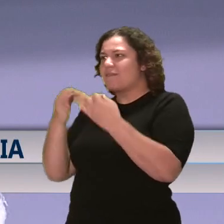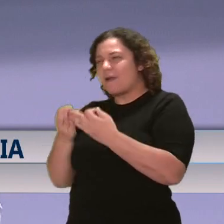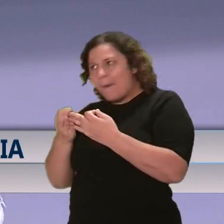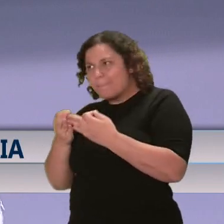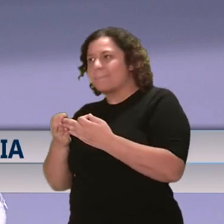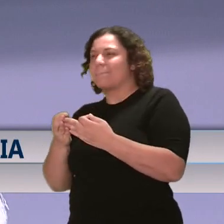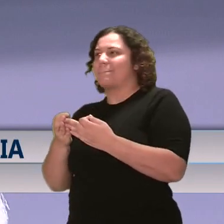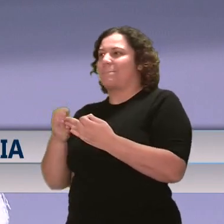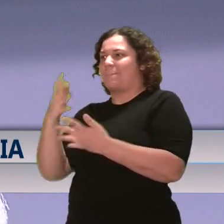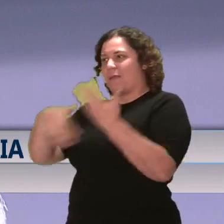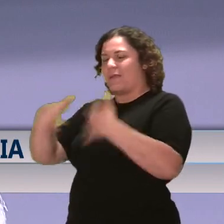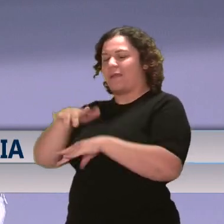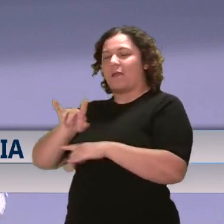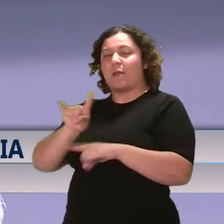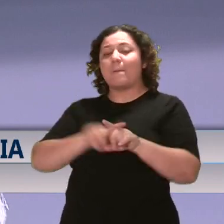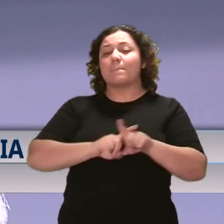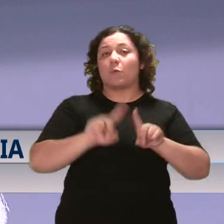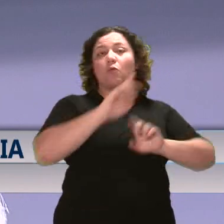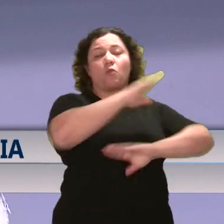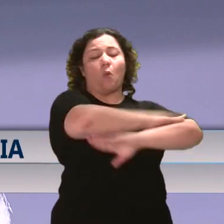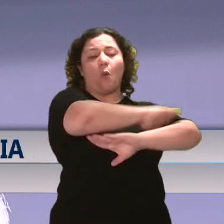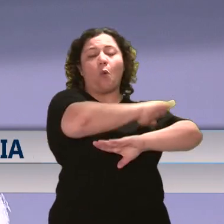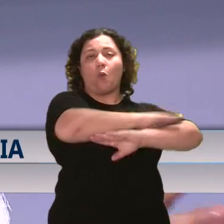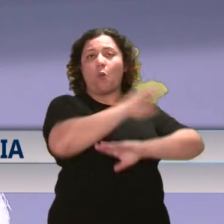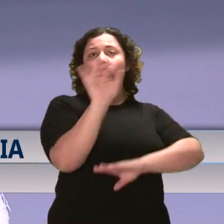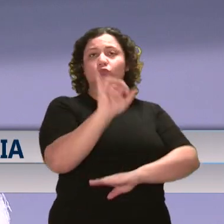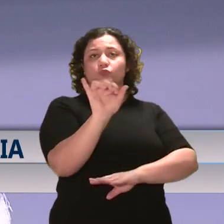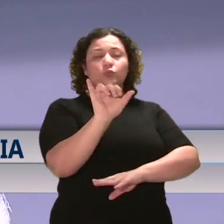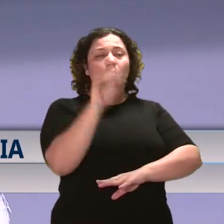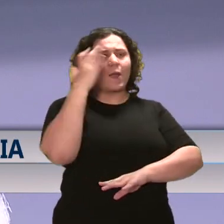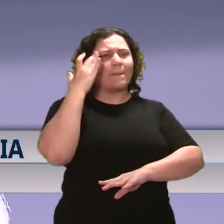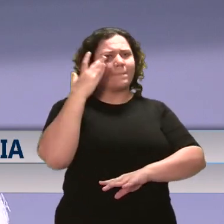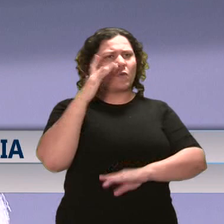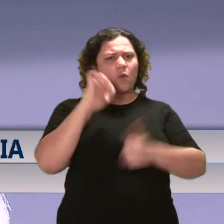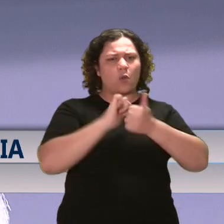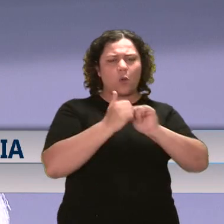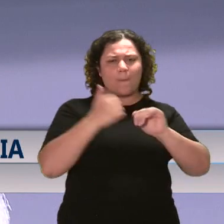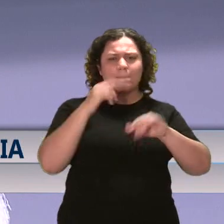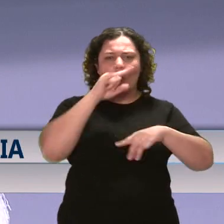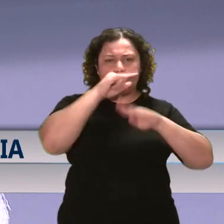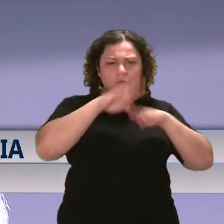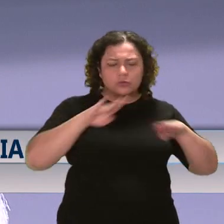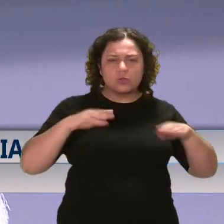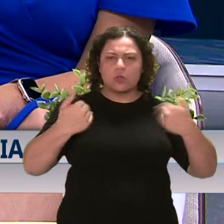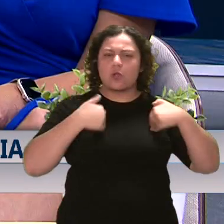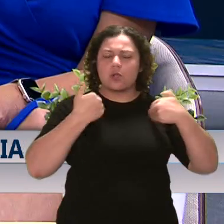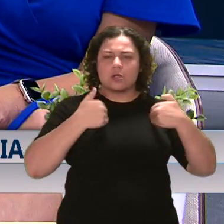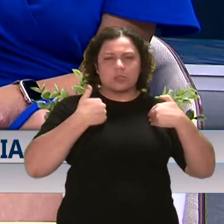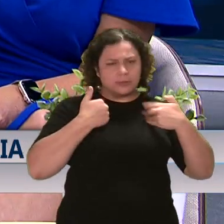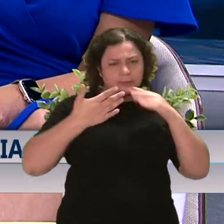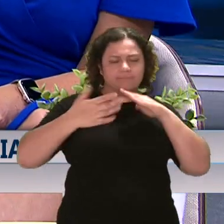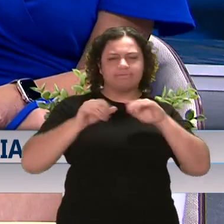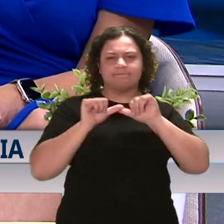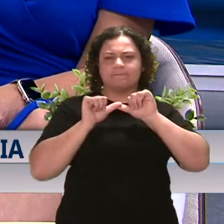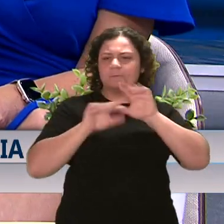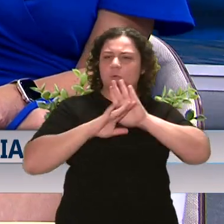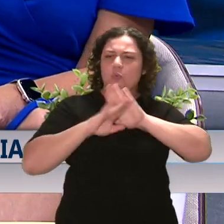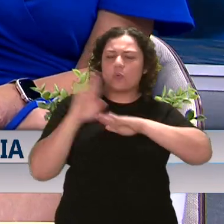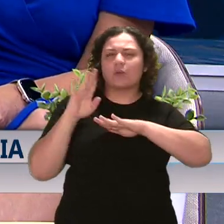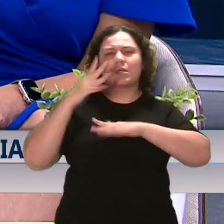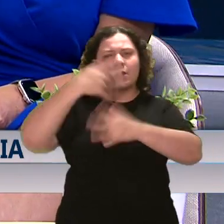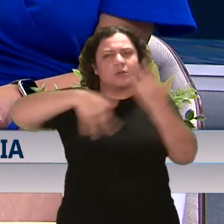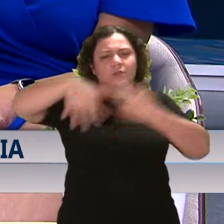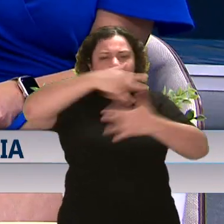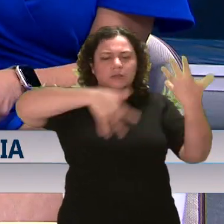menor. Por eso es conductual, porque también se trata, ¿verdad?, de cómo este joven, este niño, se va a conducir con la familia, en su entorno